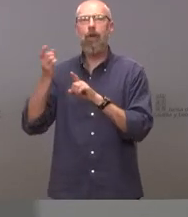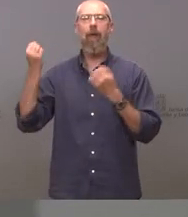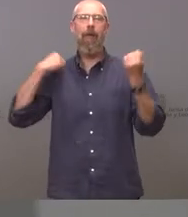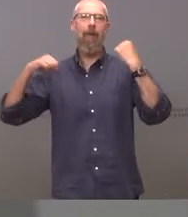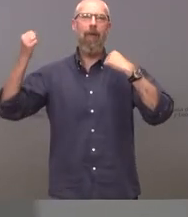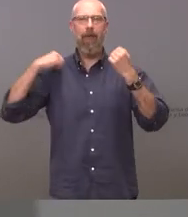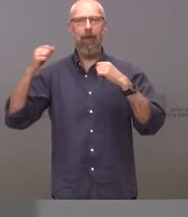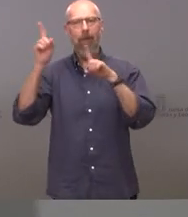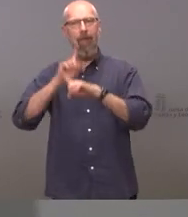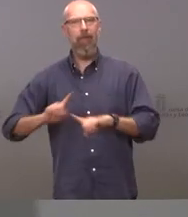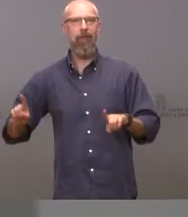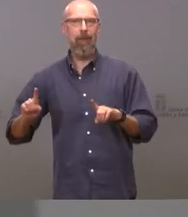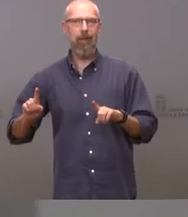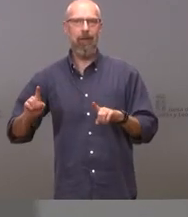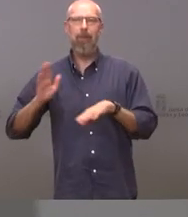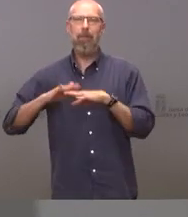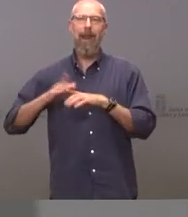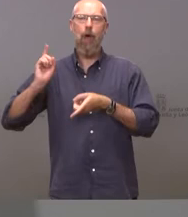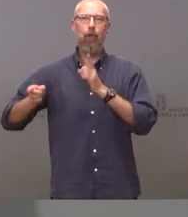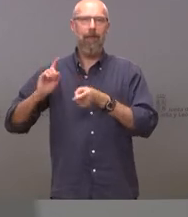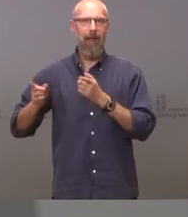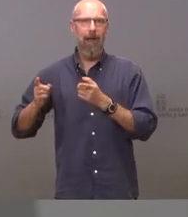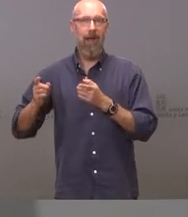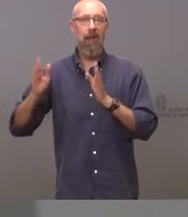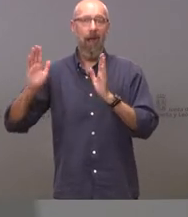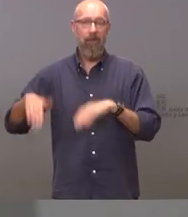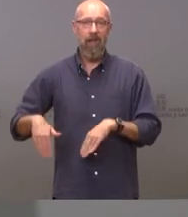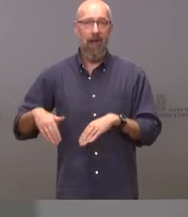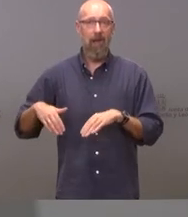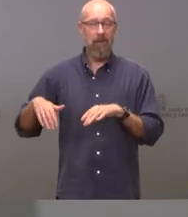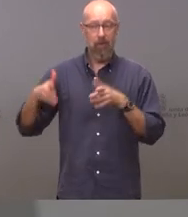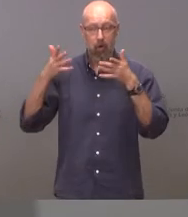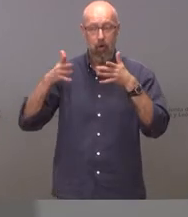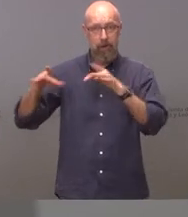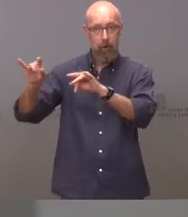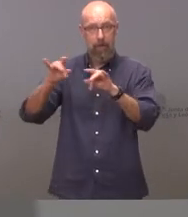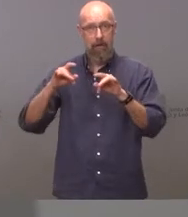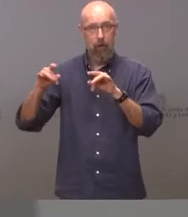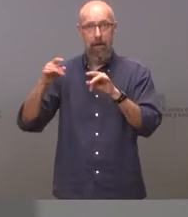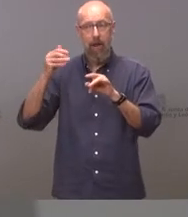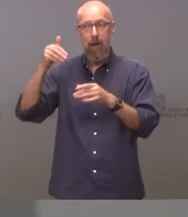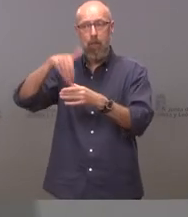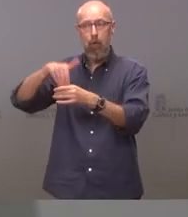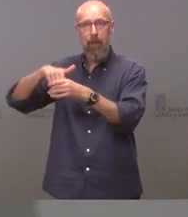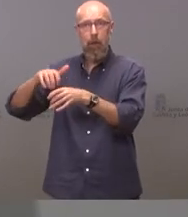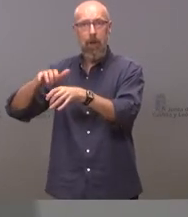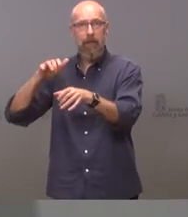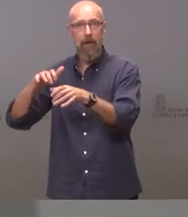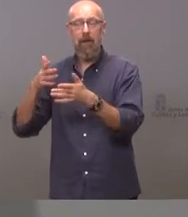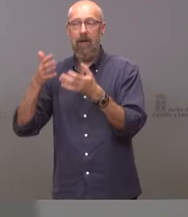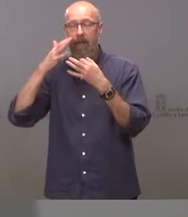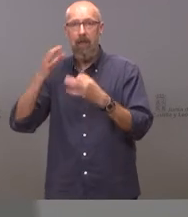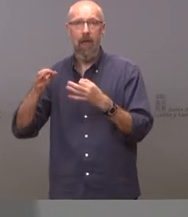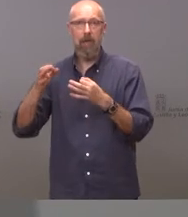detrás de una supuesta votación mayoritaria del interterritorial que en realidad es una traslación de una mayoría